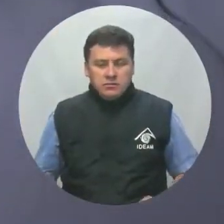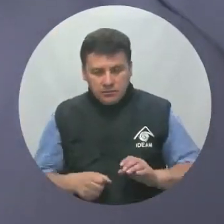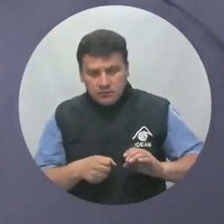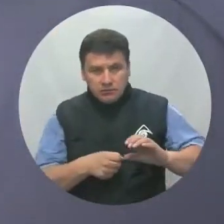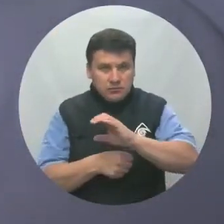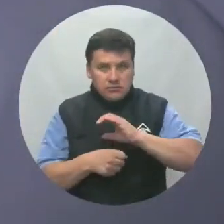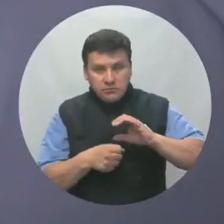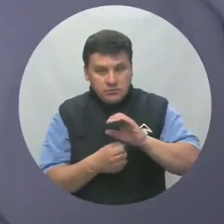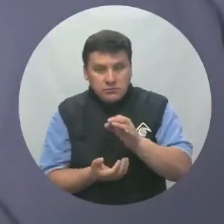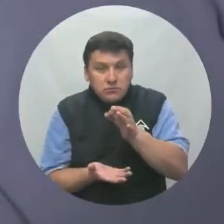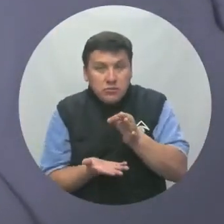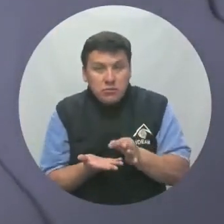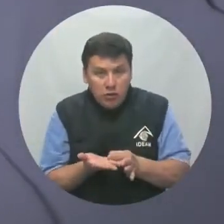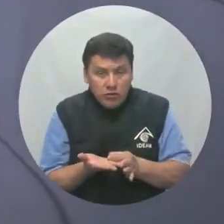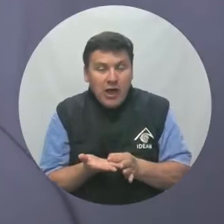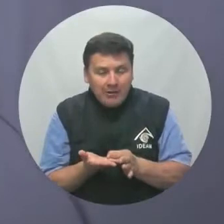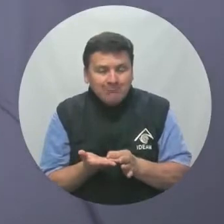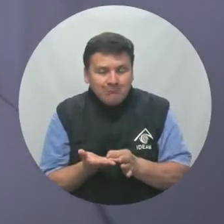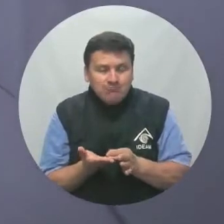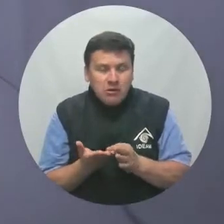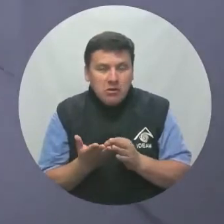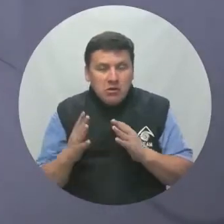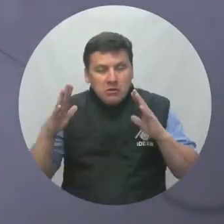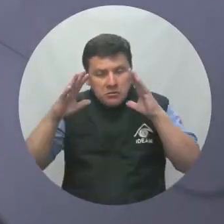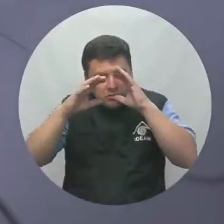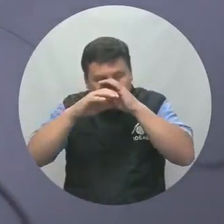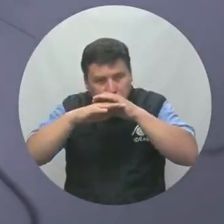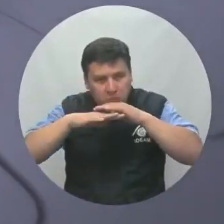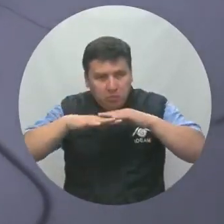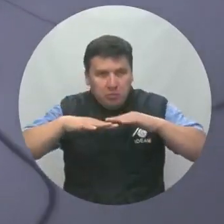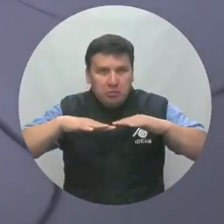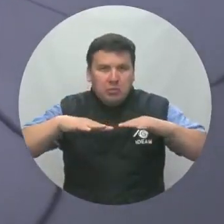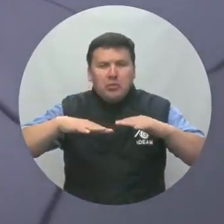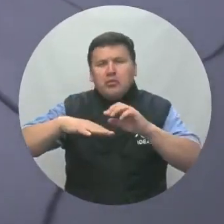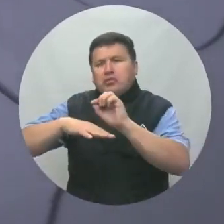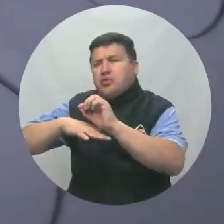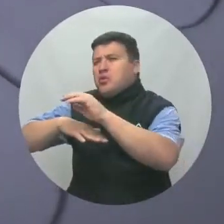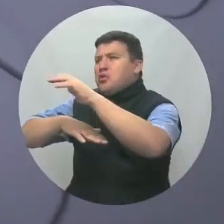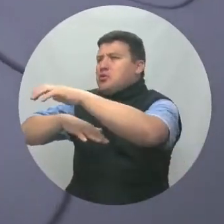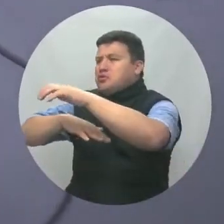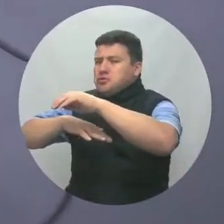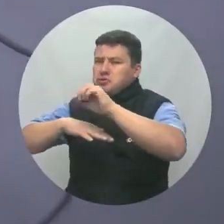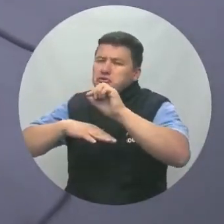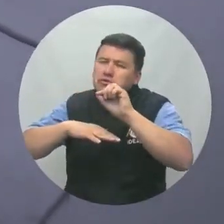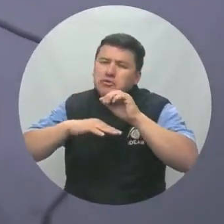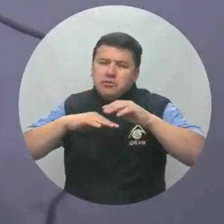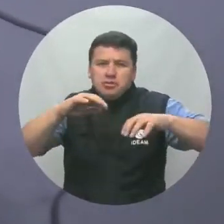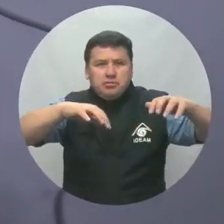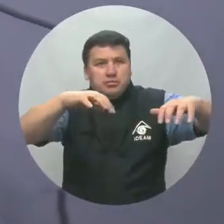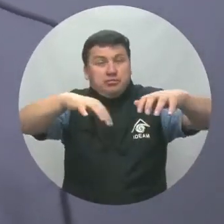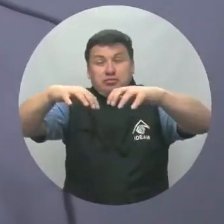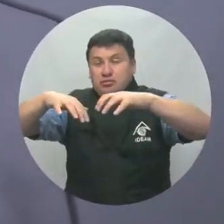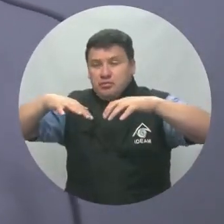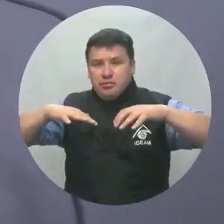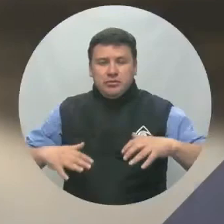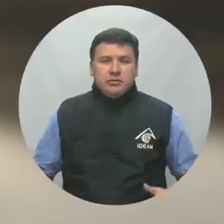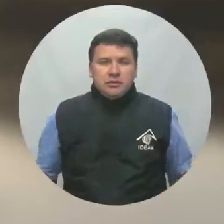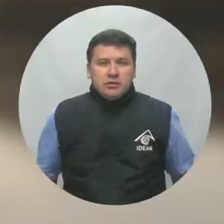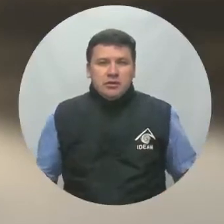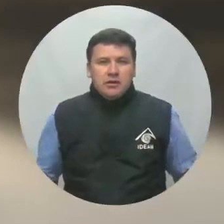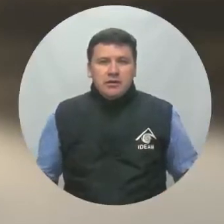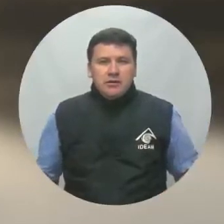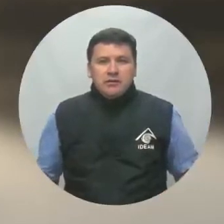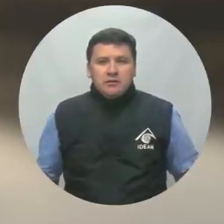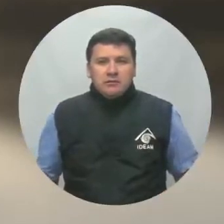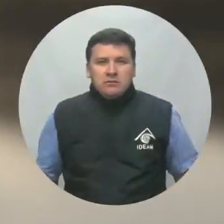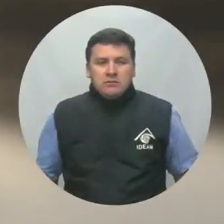la noche se prevé con cielo parcialmente nublado y predominio de tiempo seco tanto en la ciudad como en la sabana. Mucha atención a las principales alertas para hoy